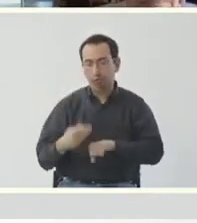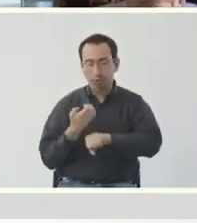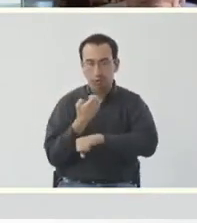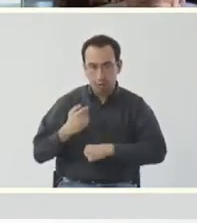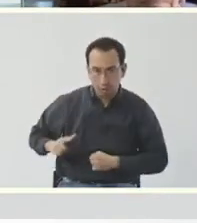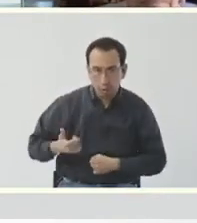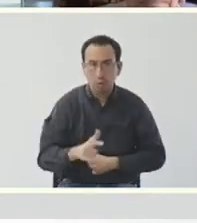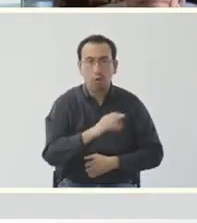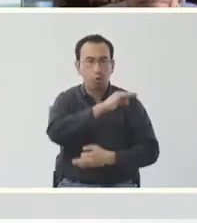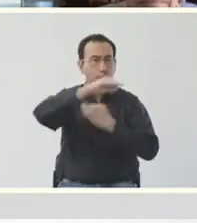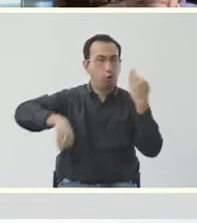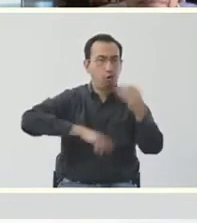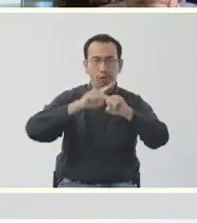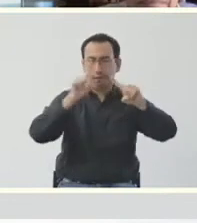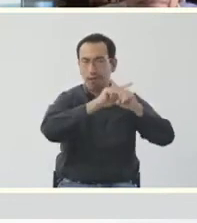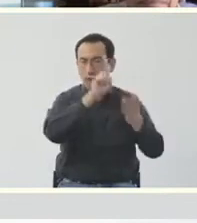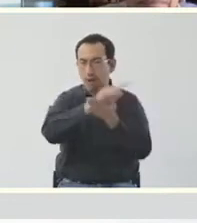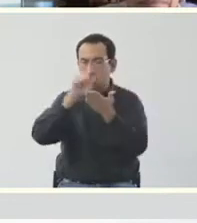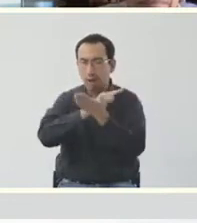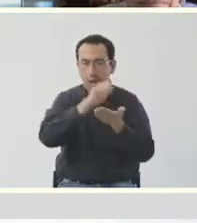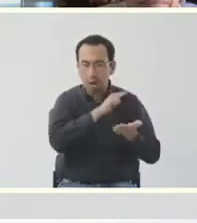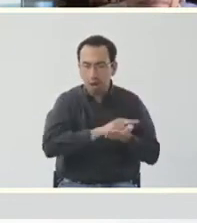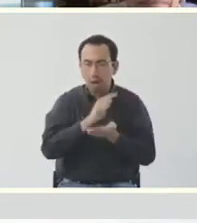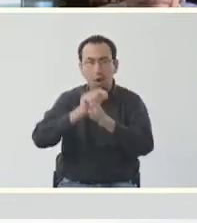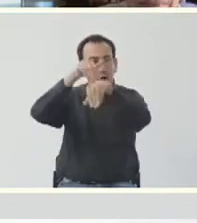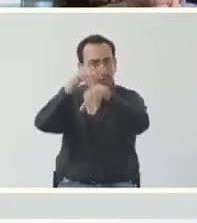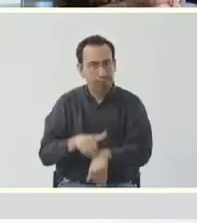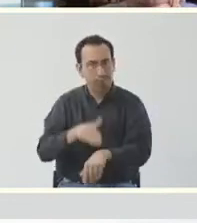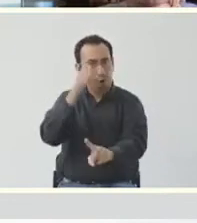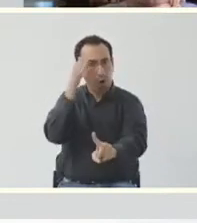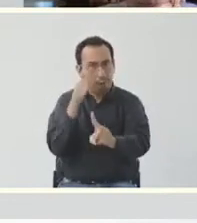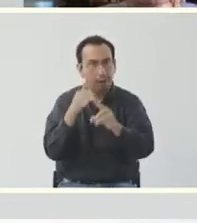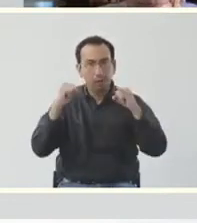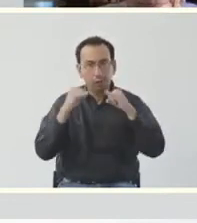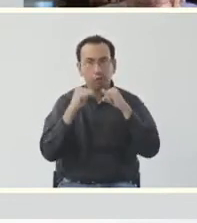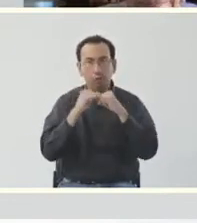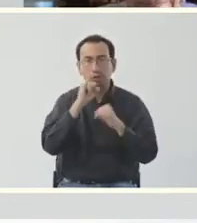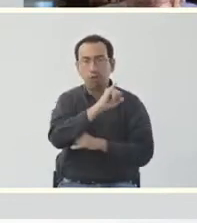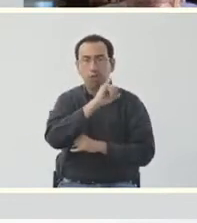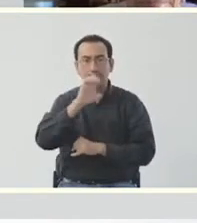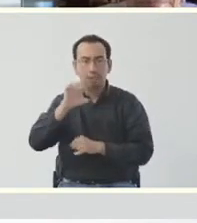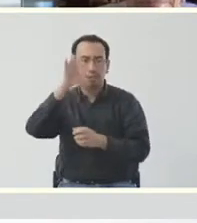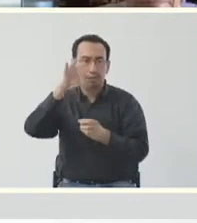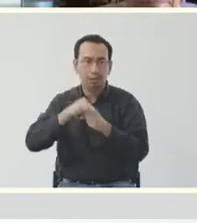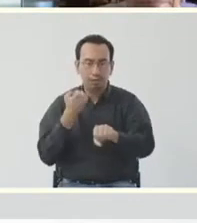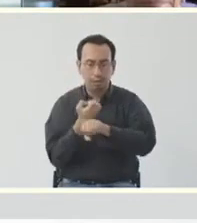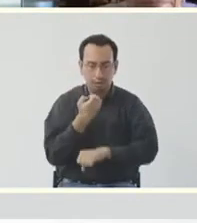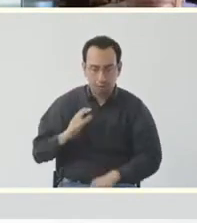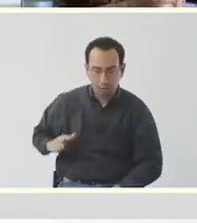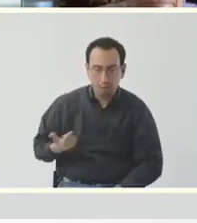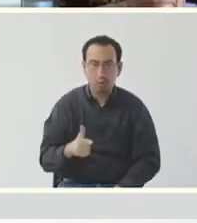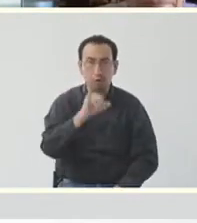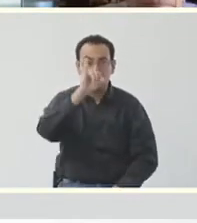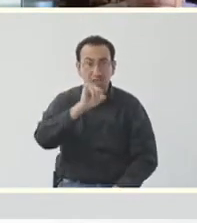de Guanajuato y las leyes que de ellas emanen, en particular la ley de instituciones y procedimientos electorales para el Estado de Guanajuato?